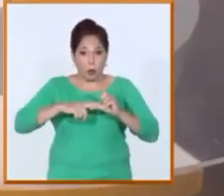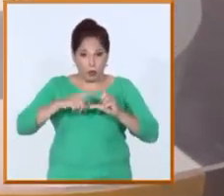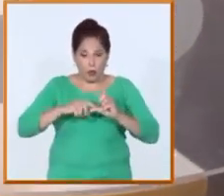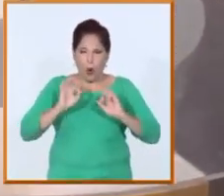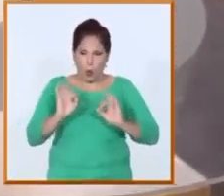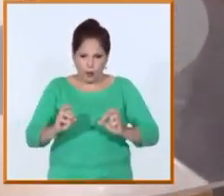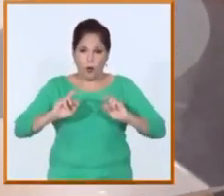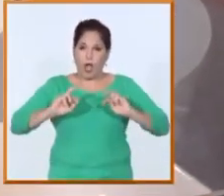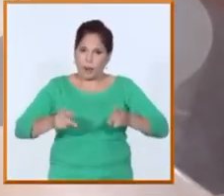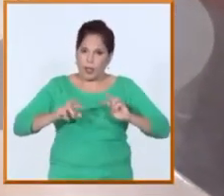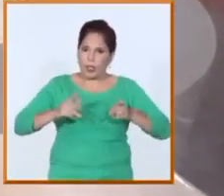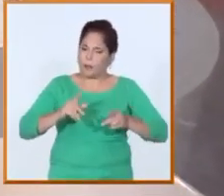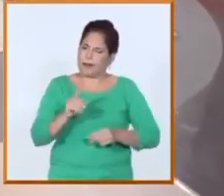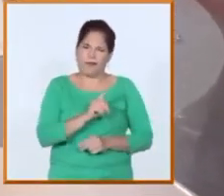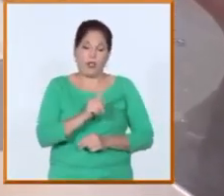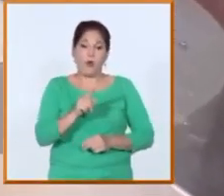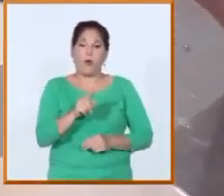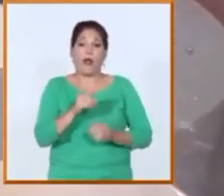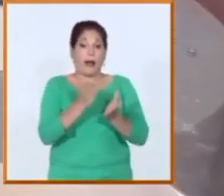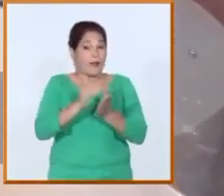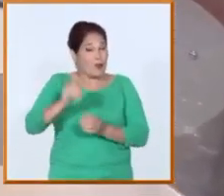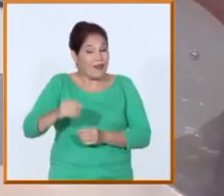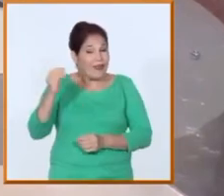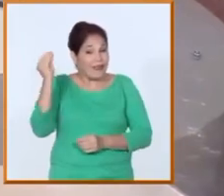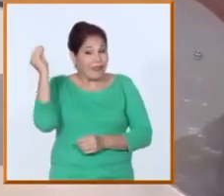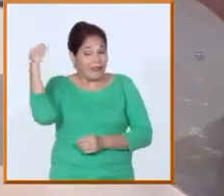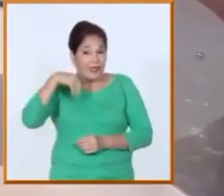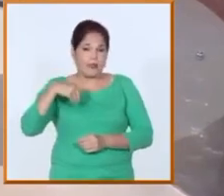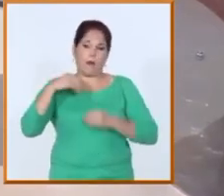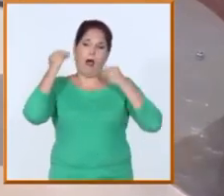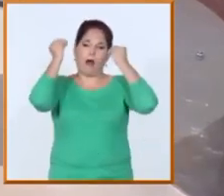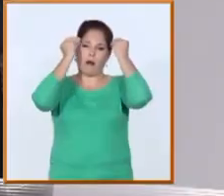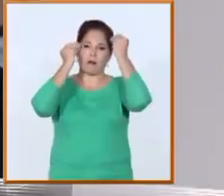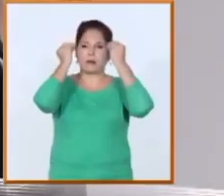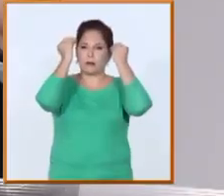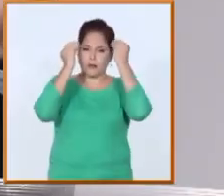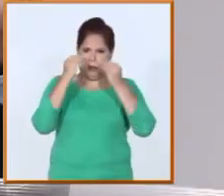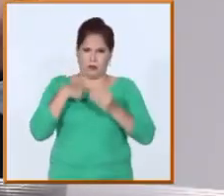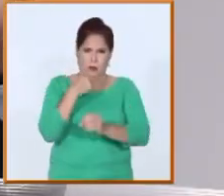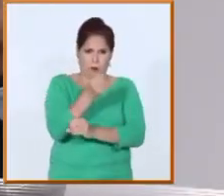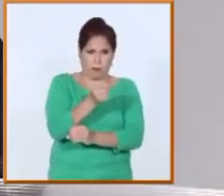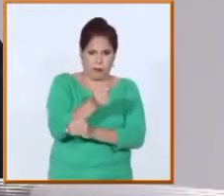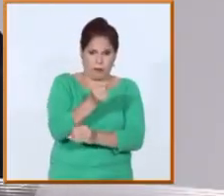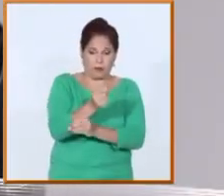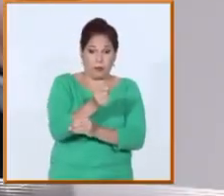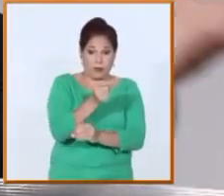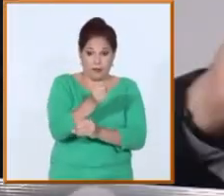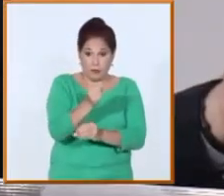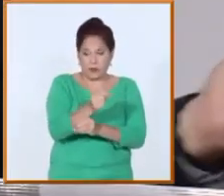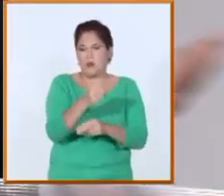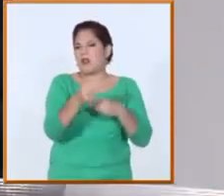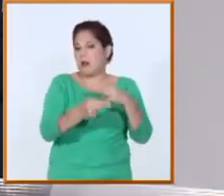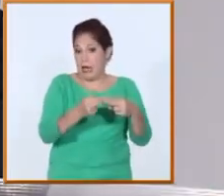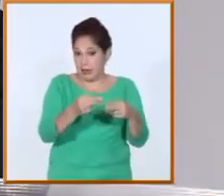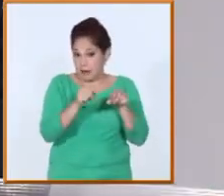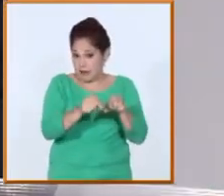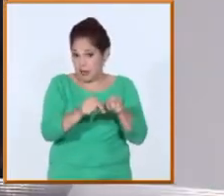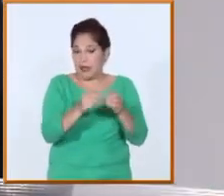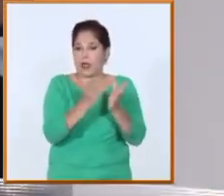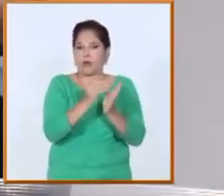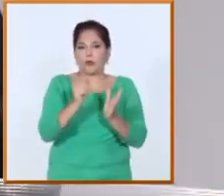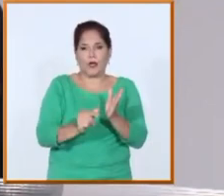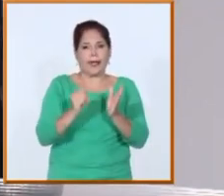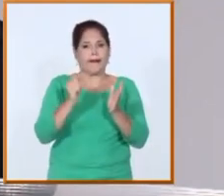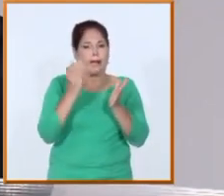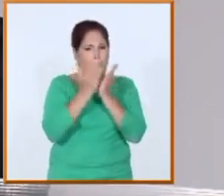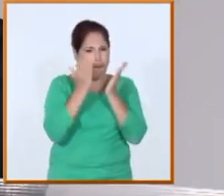puedan asumir ese aprendizaje, o sea, es un cambio conceptual nutrido, como tú decías, por la